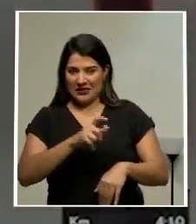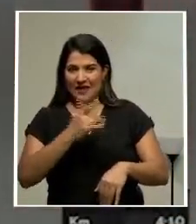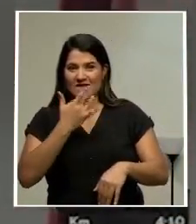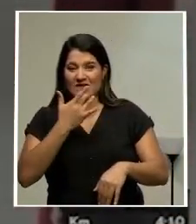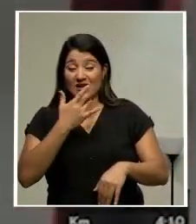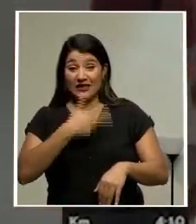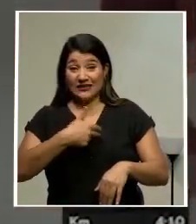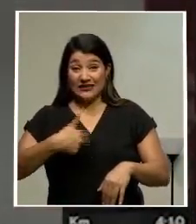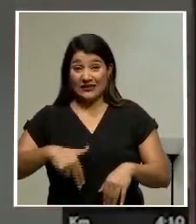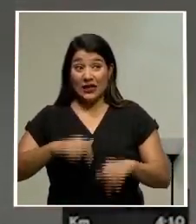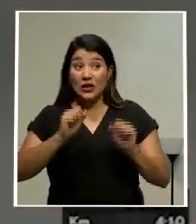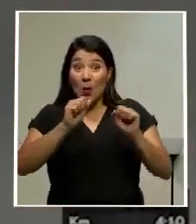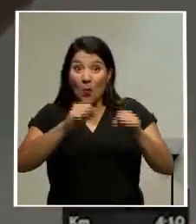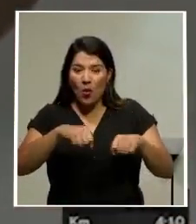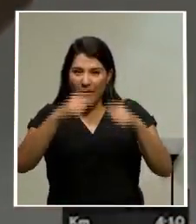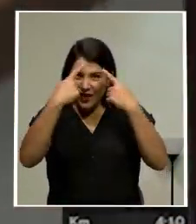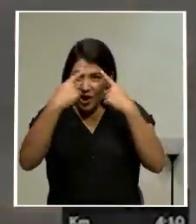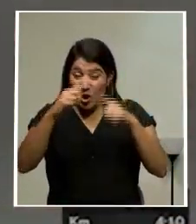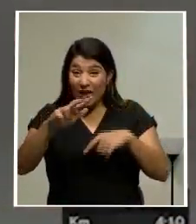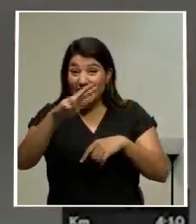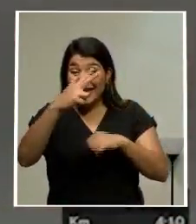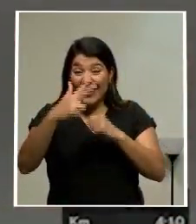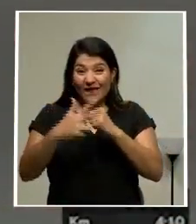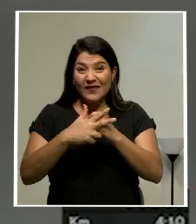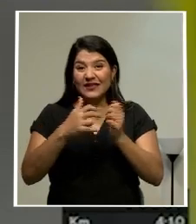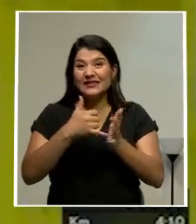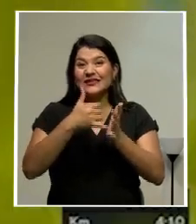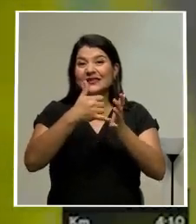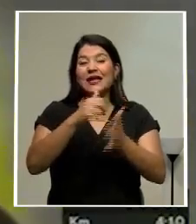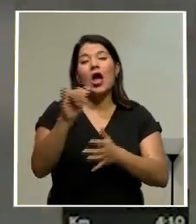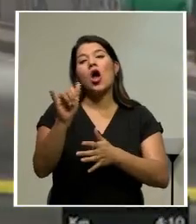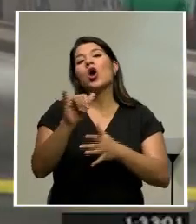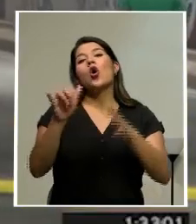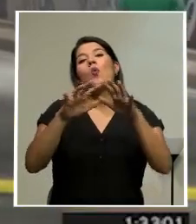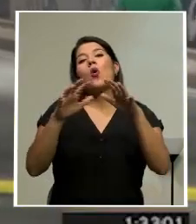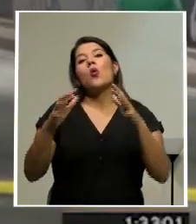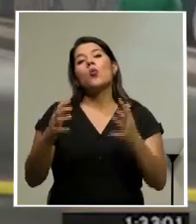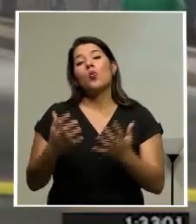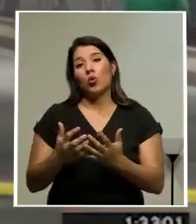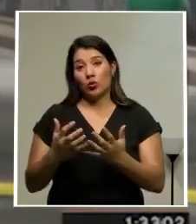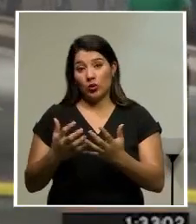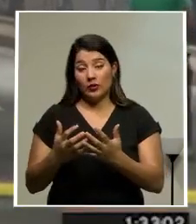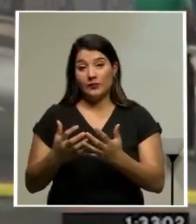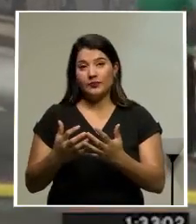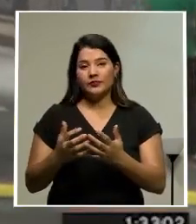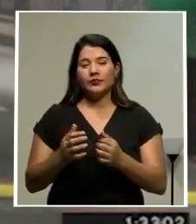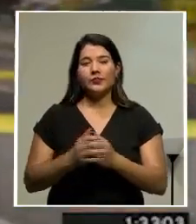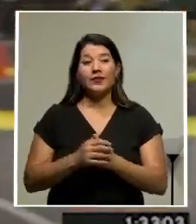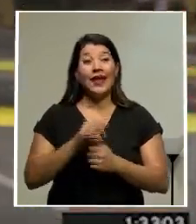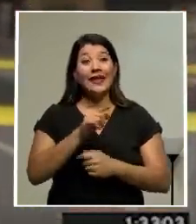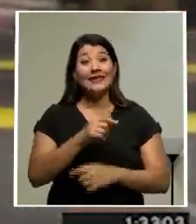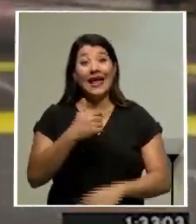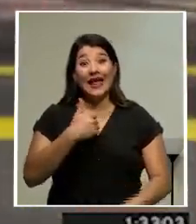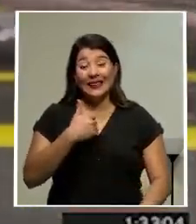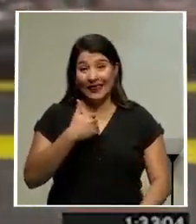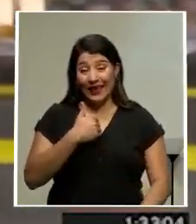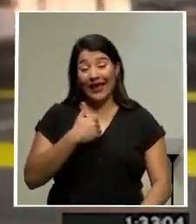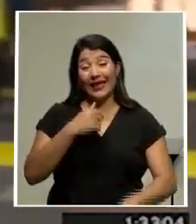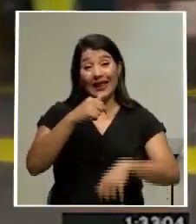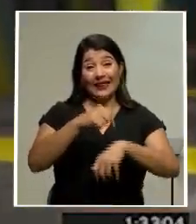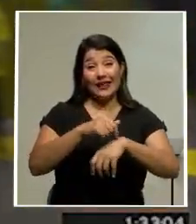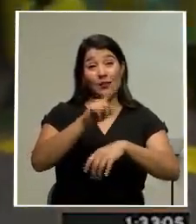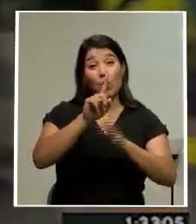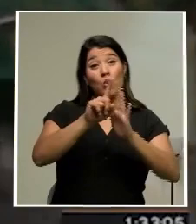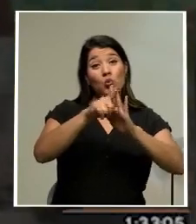triplete si el escenario de la prueba es como en el Mundial de Doha con Yu Yang, que tiene un tiempo de